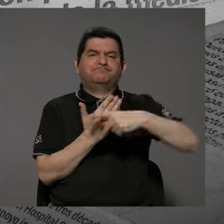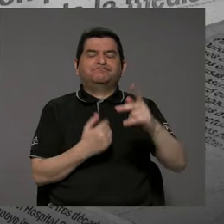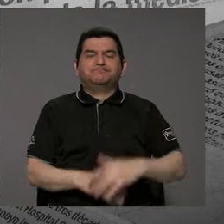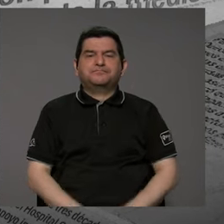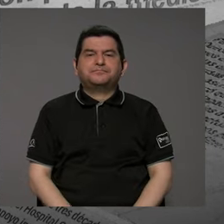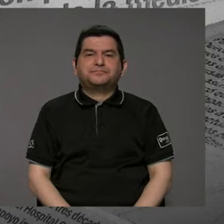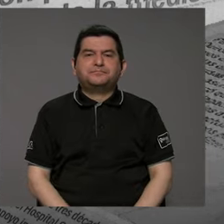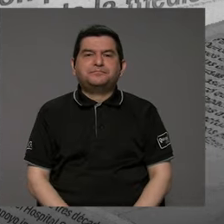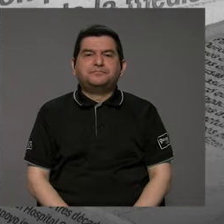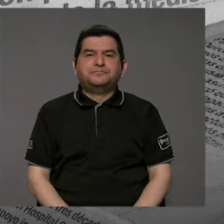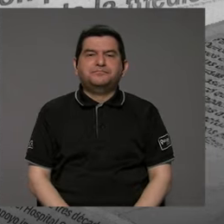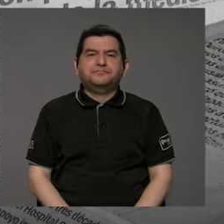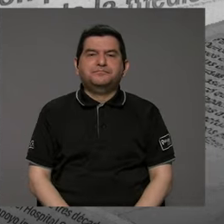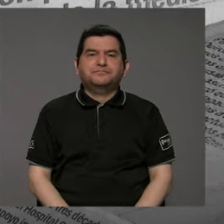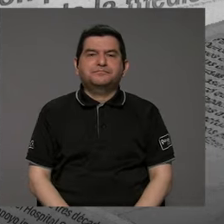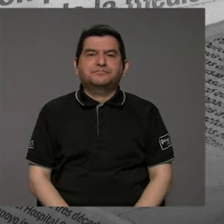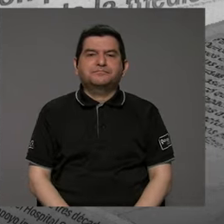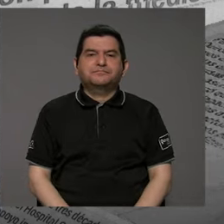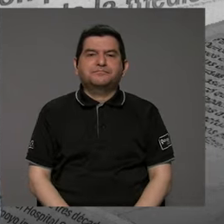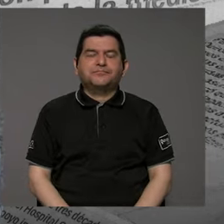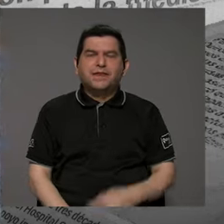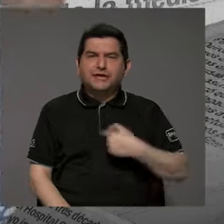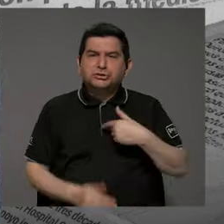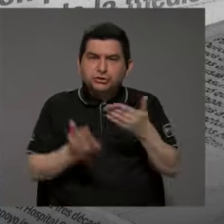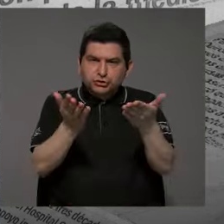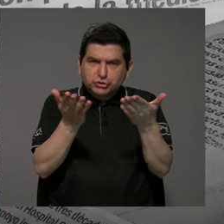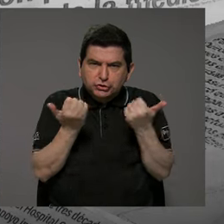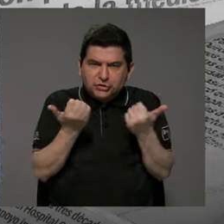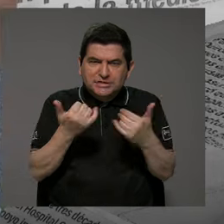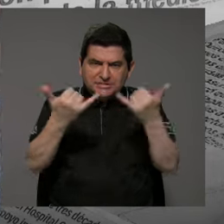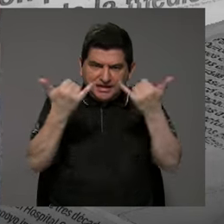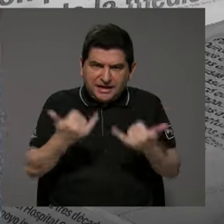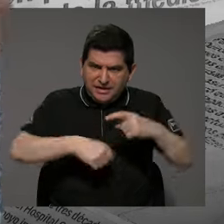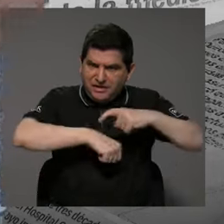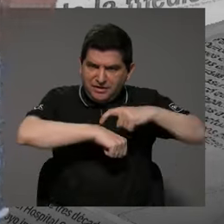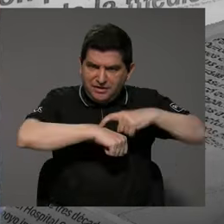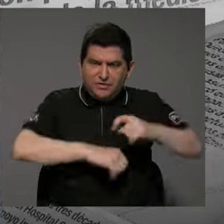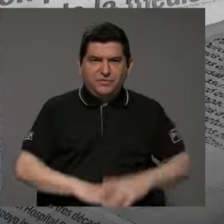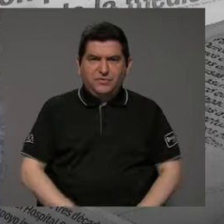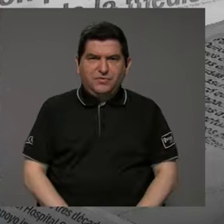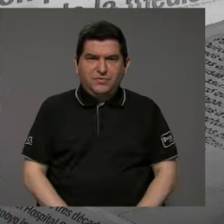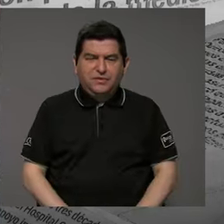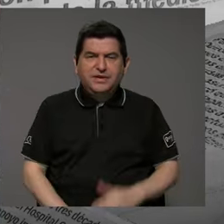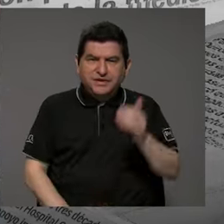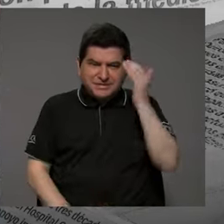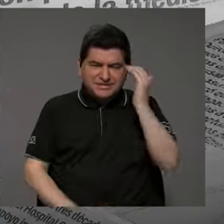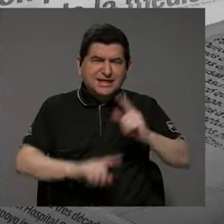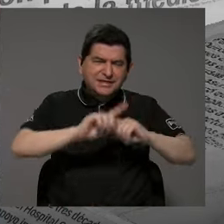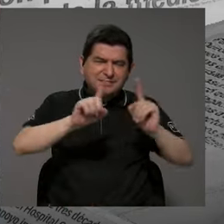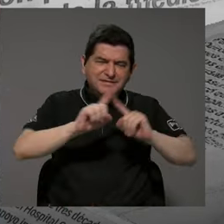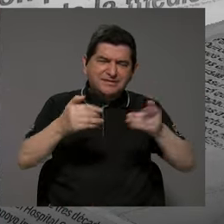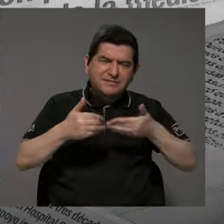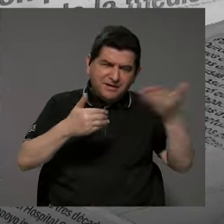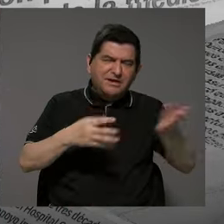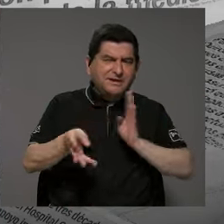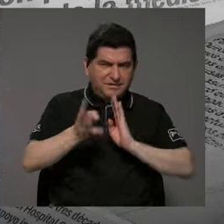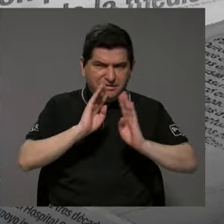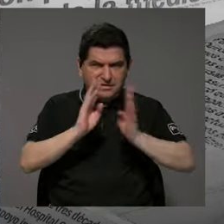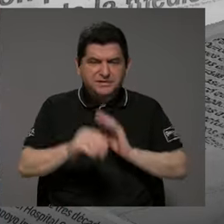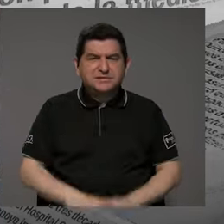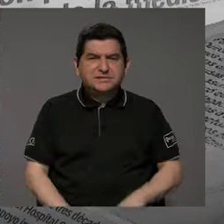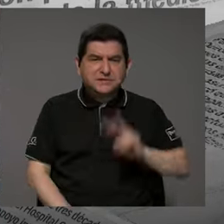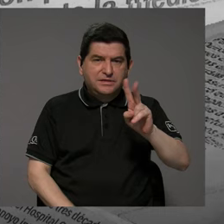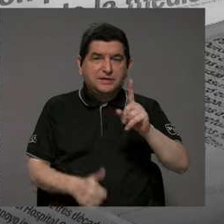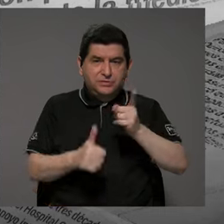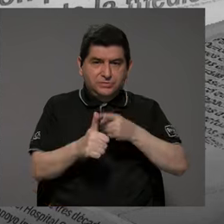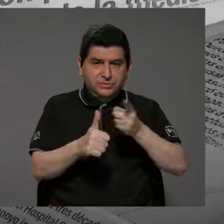Ya. Quisiera yo en este bloque sí pasar, aunque hay muchos aspectos de que hablar de los dos